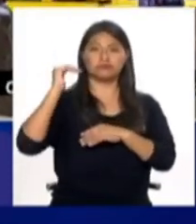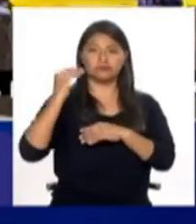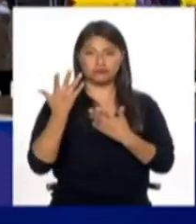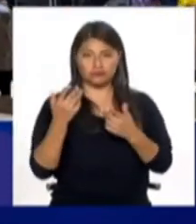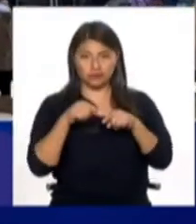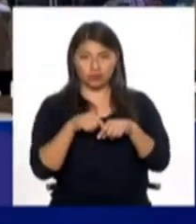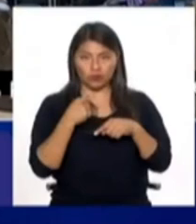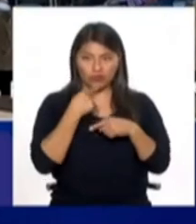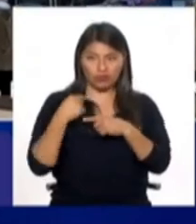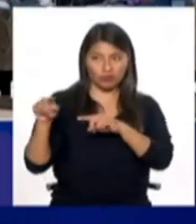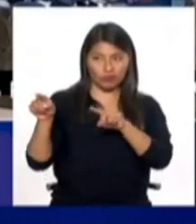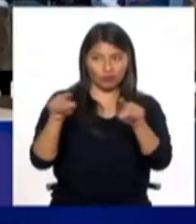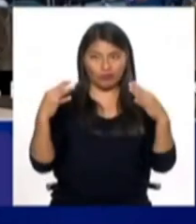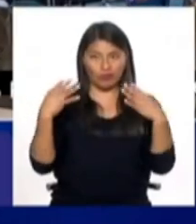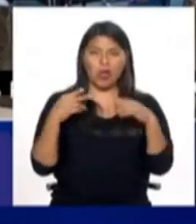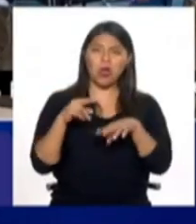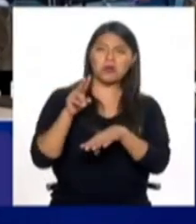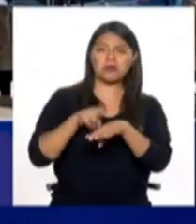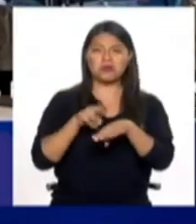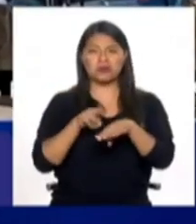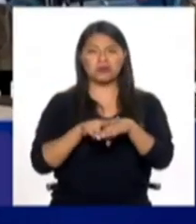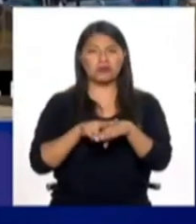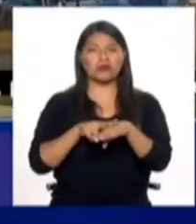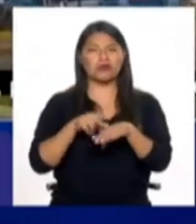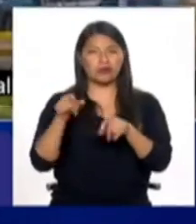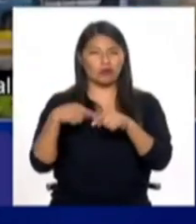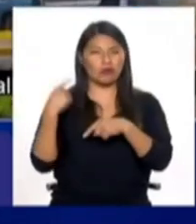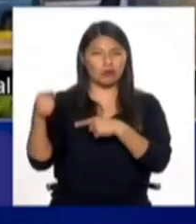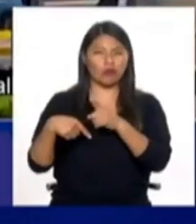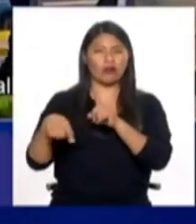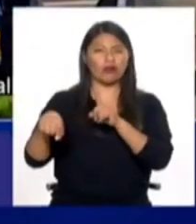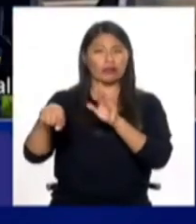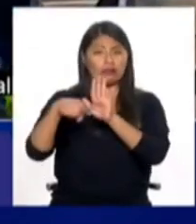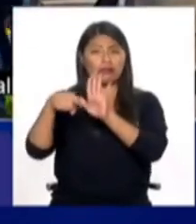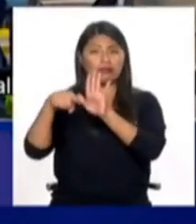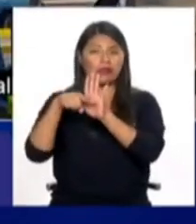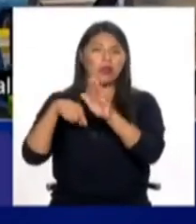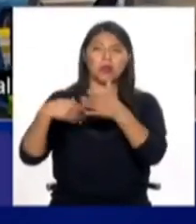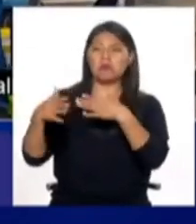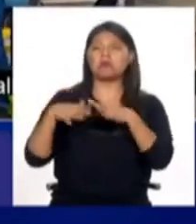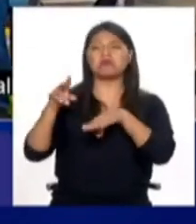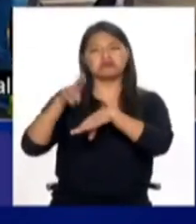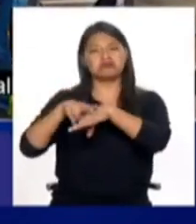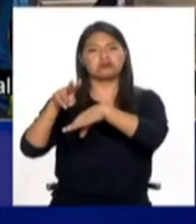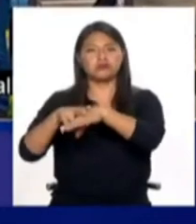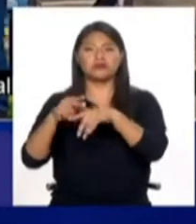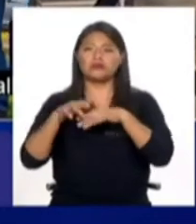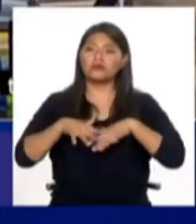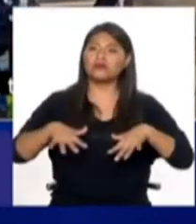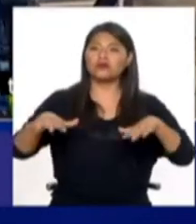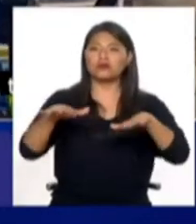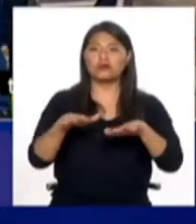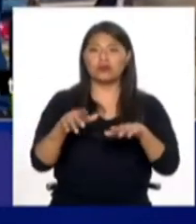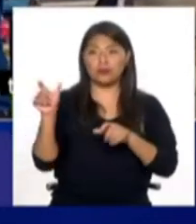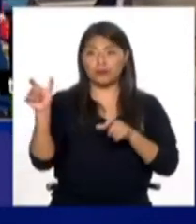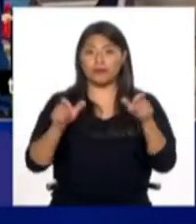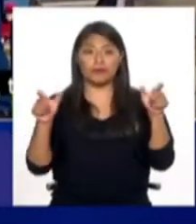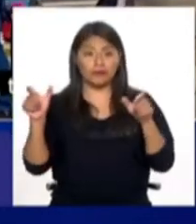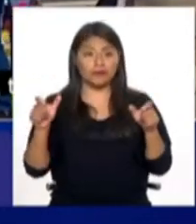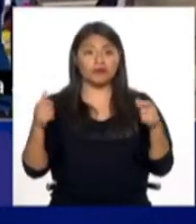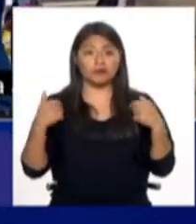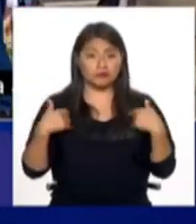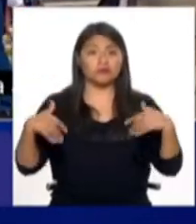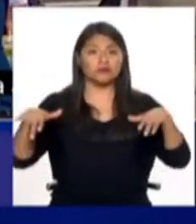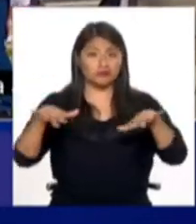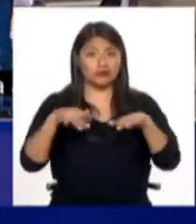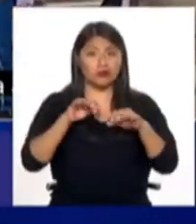normalizar, sino de alguna manera reforzar un estereotipo que nos lleva a la generalización. Como bien has dicho tú, no toda la gente es igual,